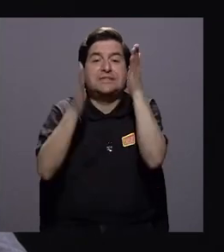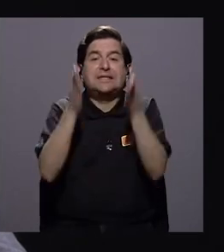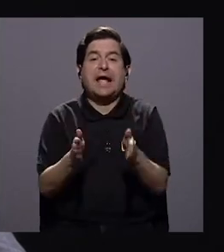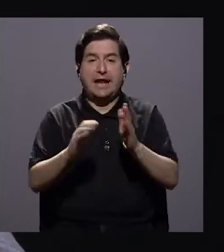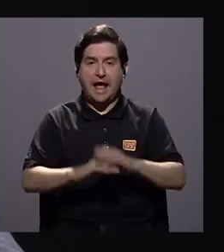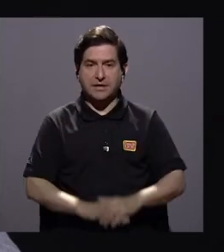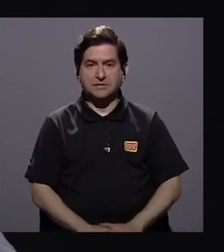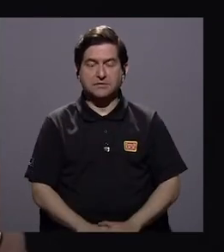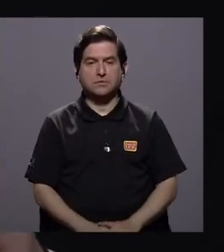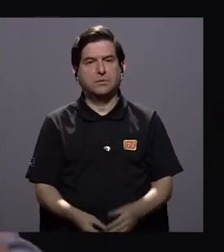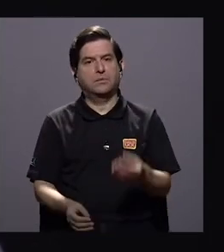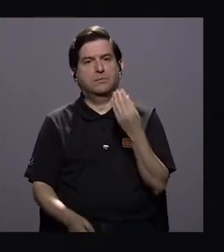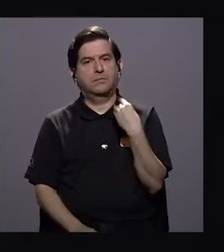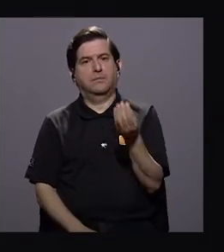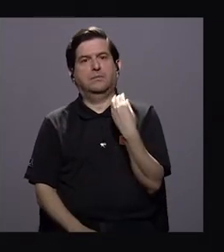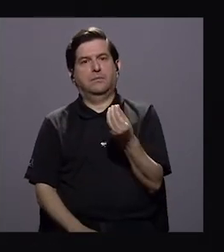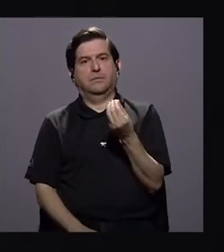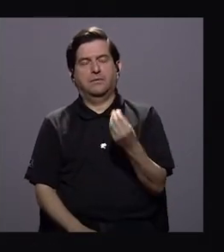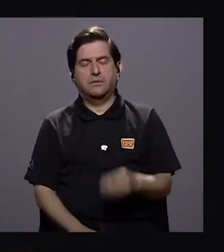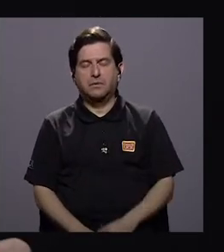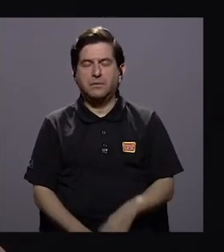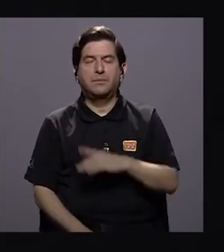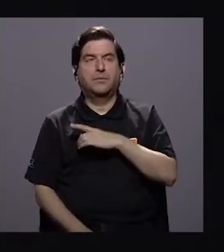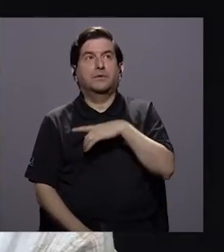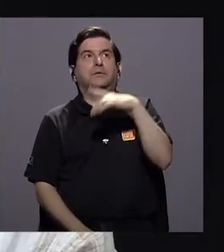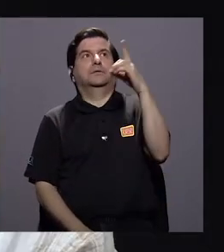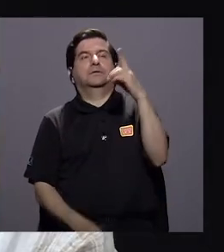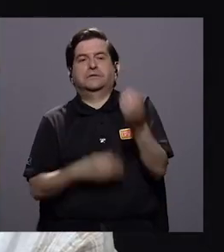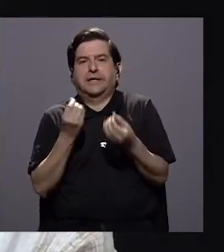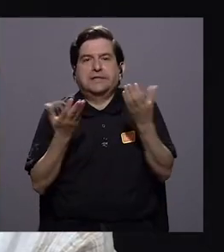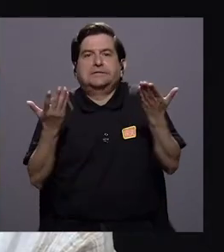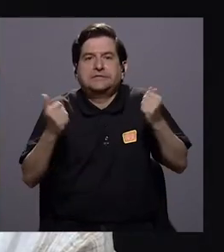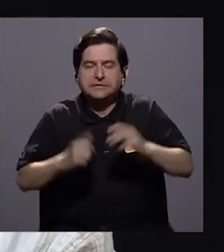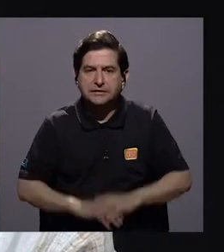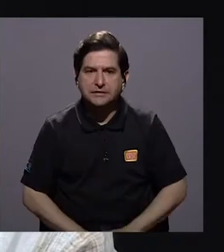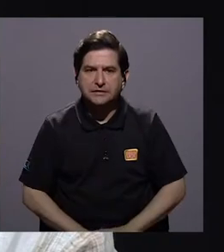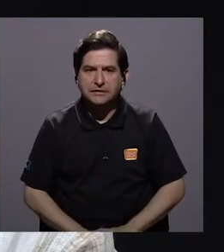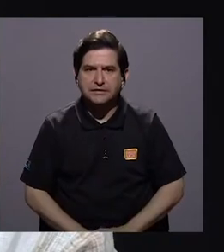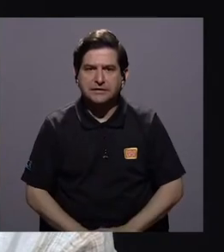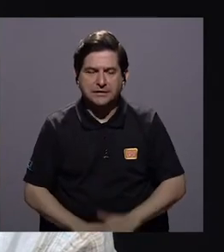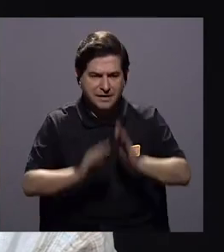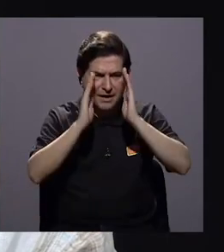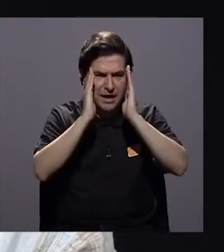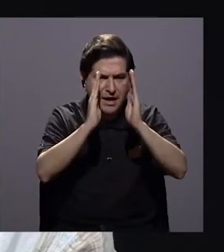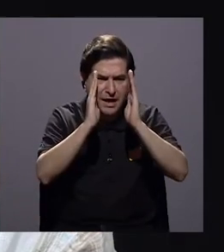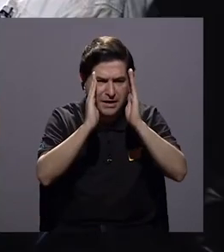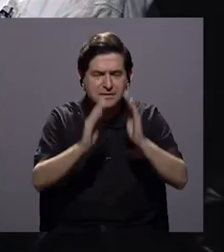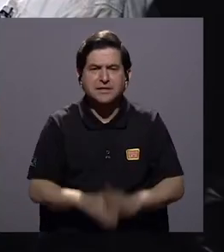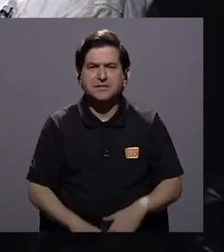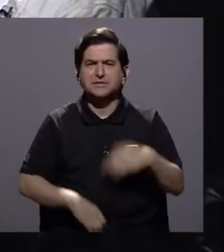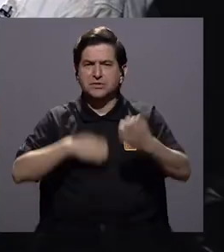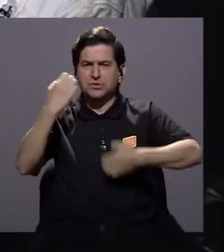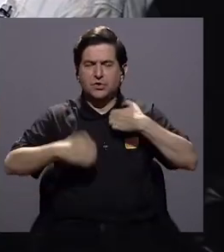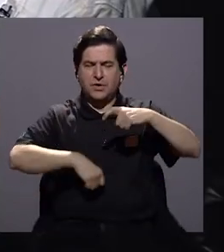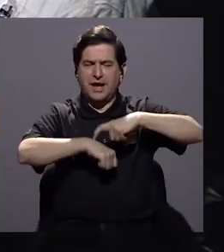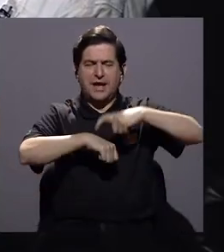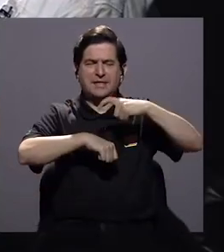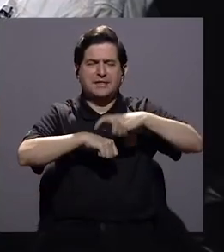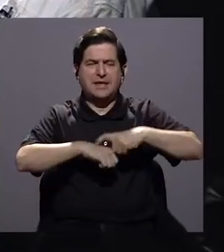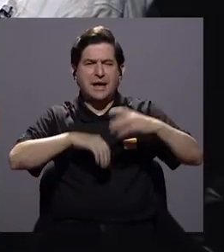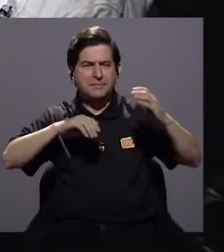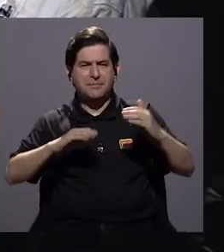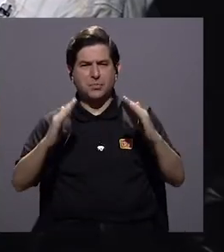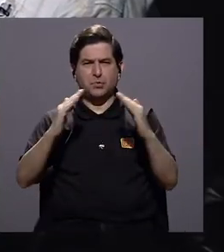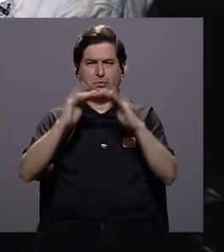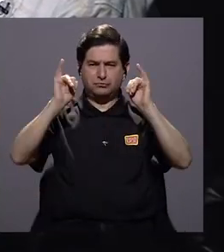Por Dios, por Dios. ¿Cómo dar contención emocional en estos momentos, inclusive de confinamiento,